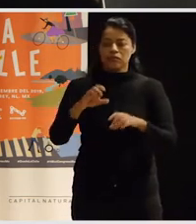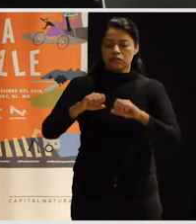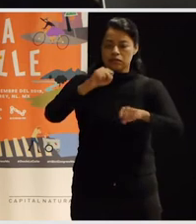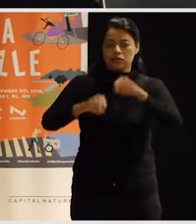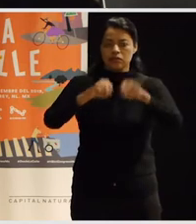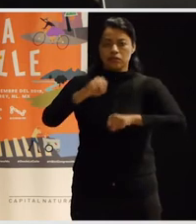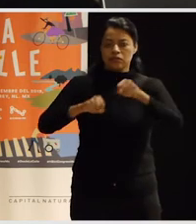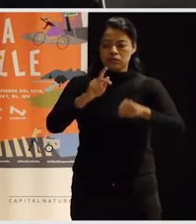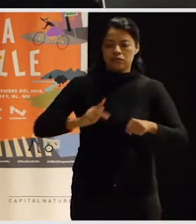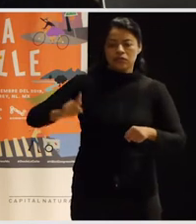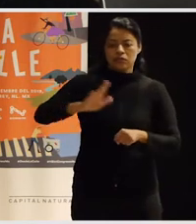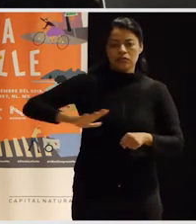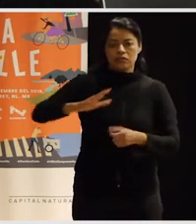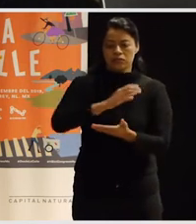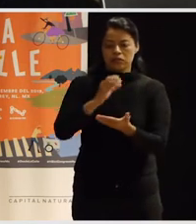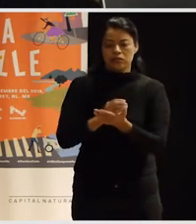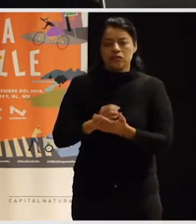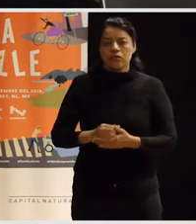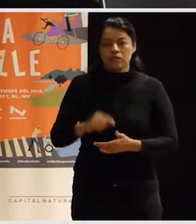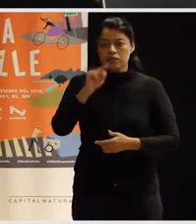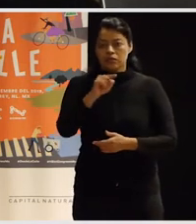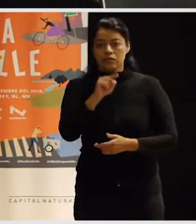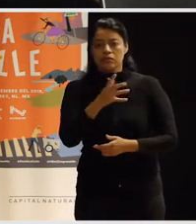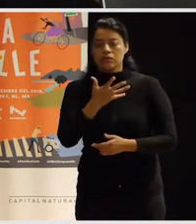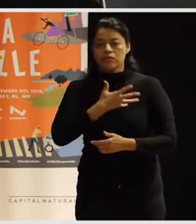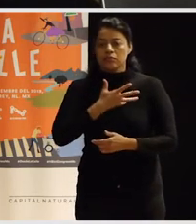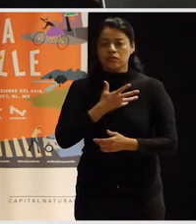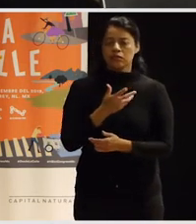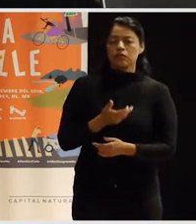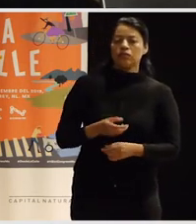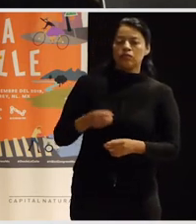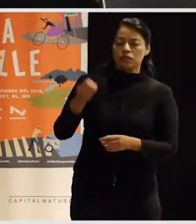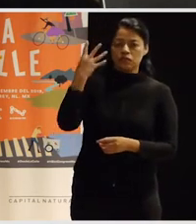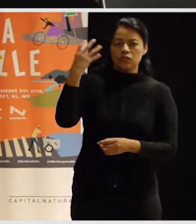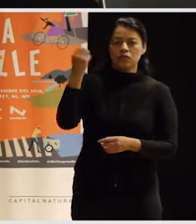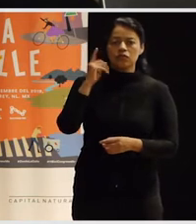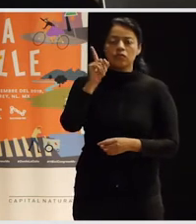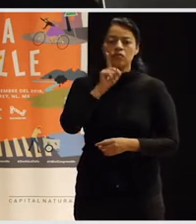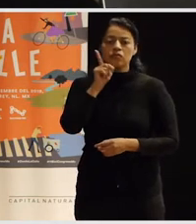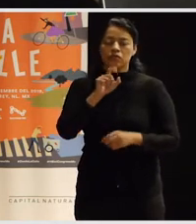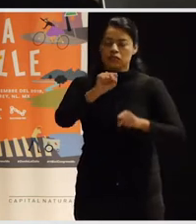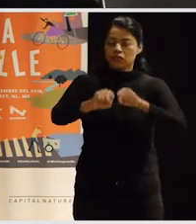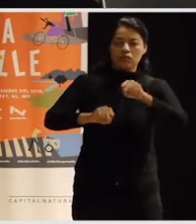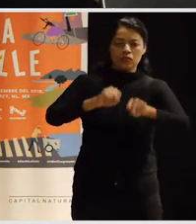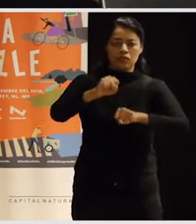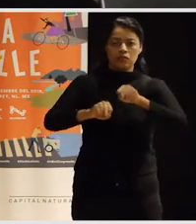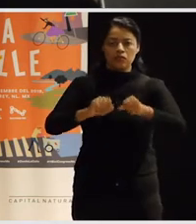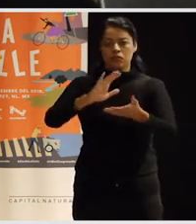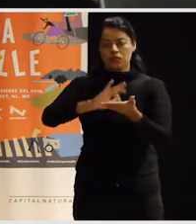tuvimos un panel sobre mujeres al manubrio y pues